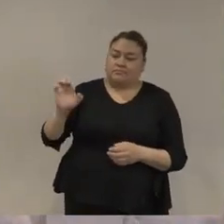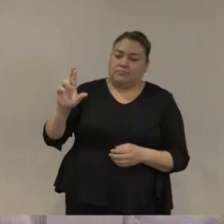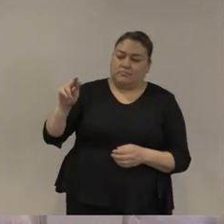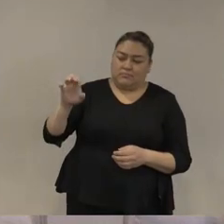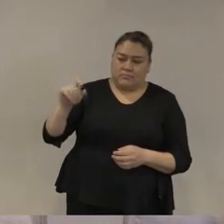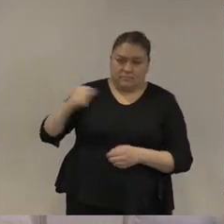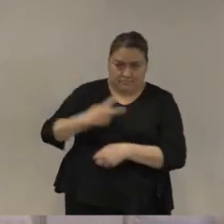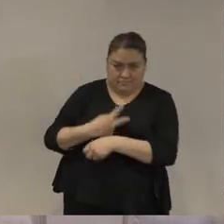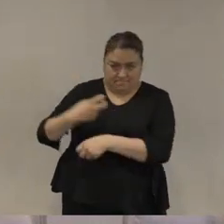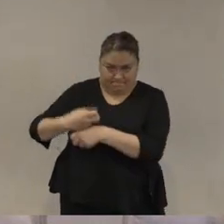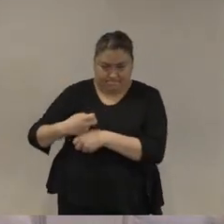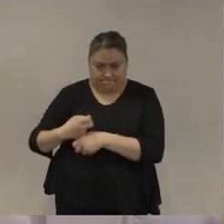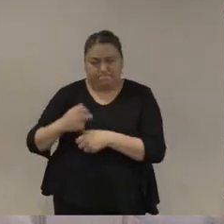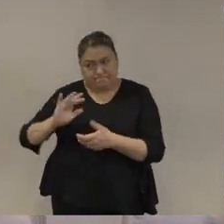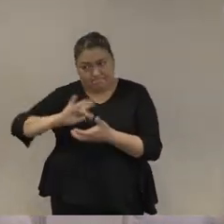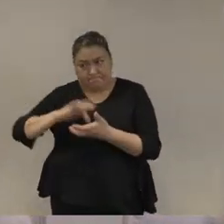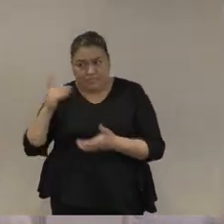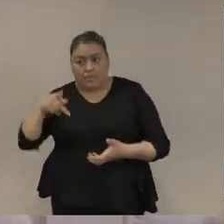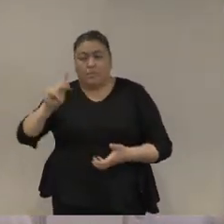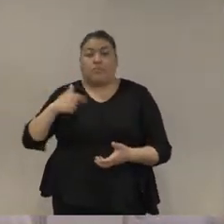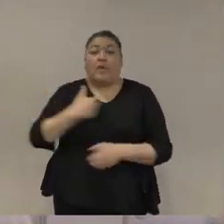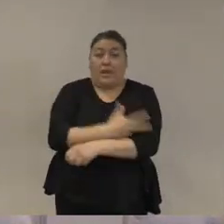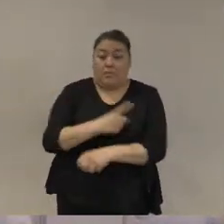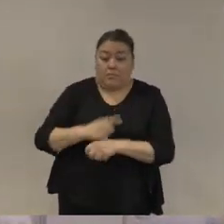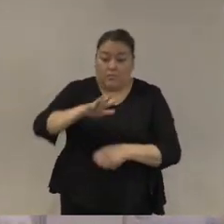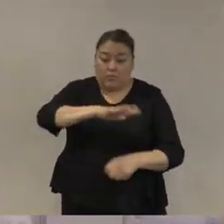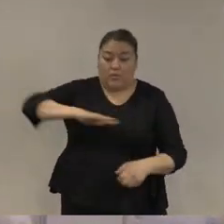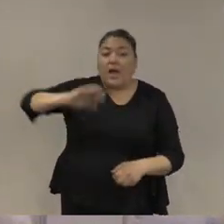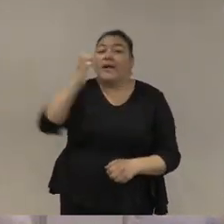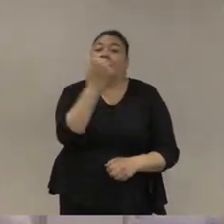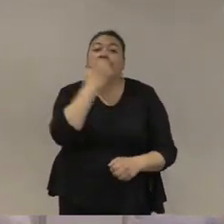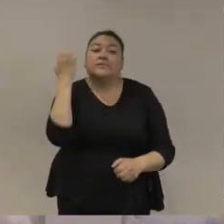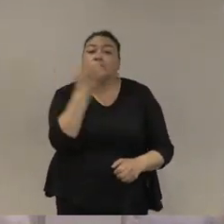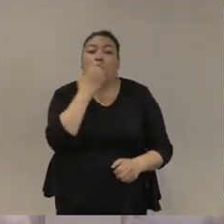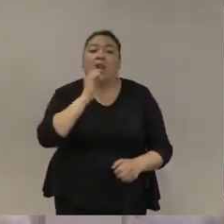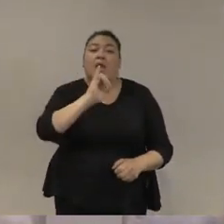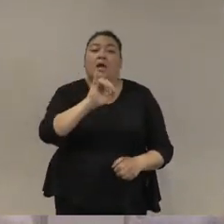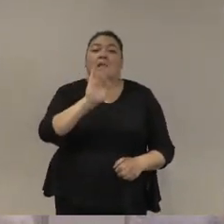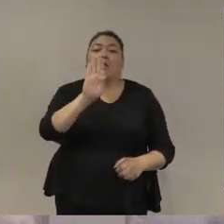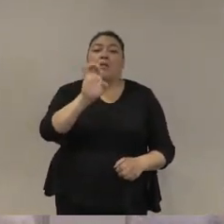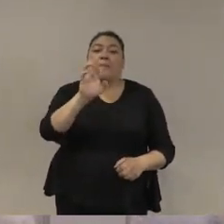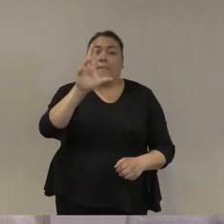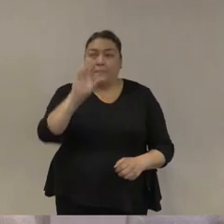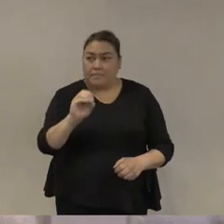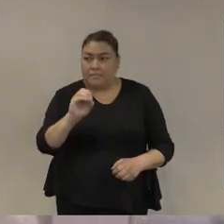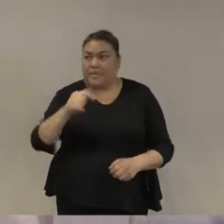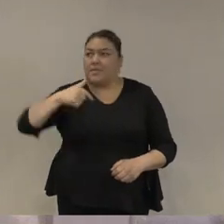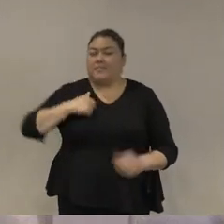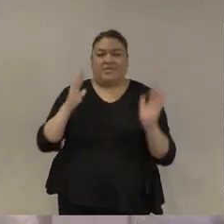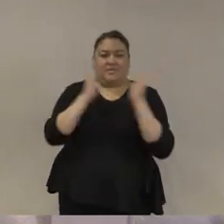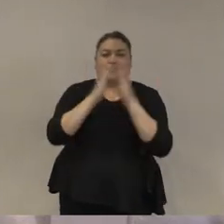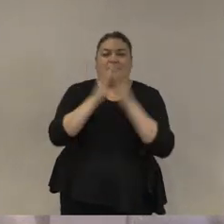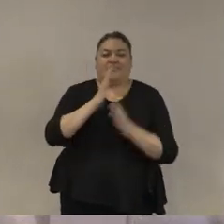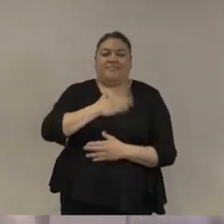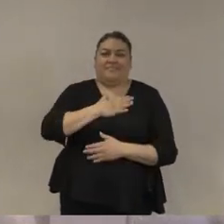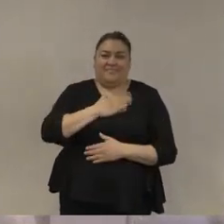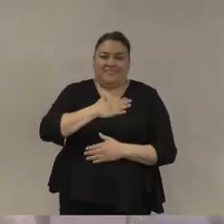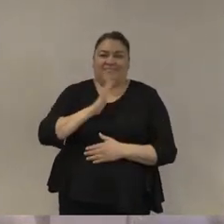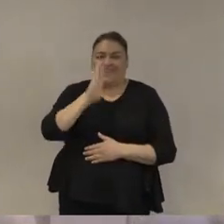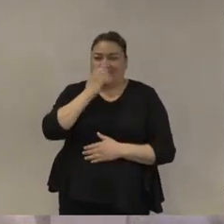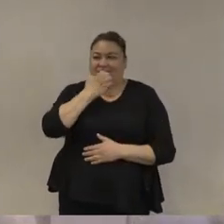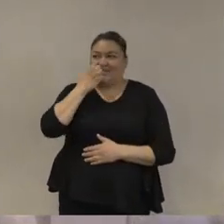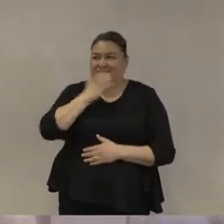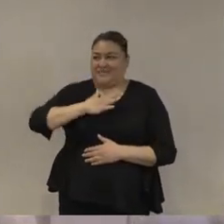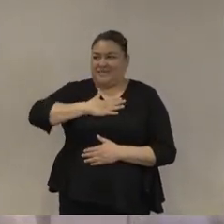nada más comentarles primero en verdad me da mucho gusto que sea la Ibero por acá están Araceli están Pablo la Ibero es mi casa y me da mucho gusto que este